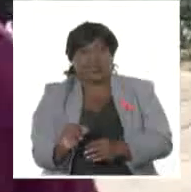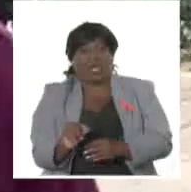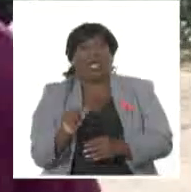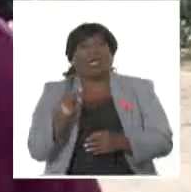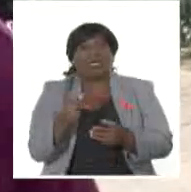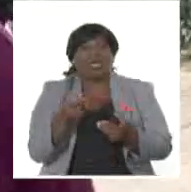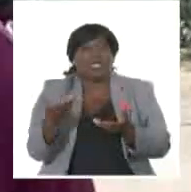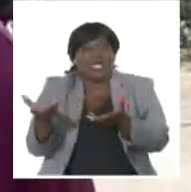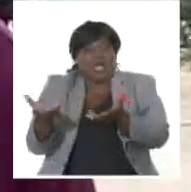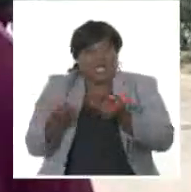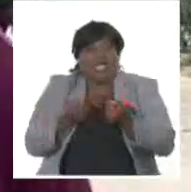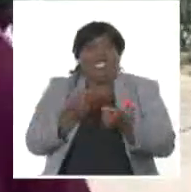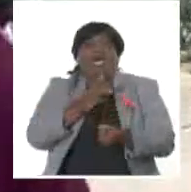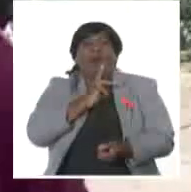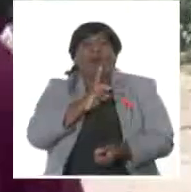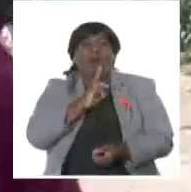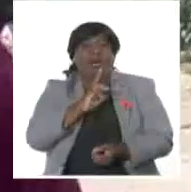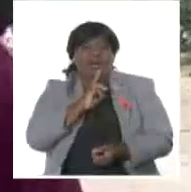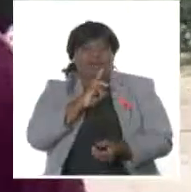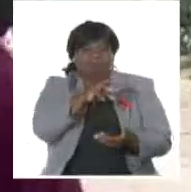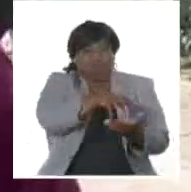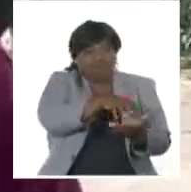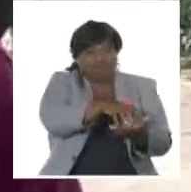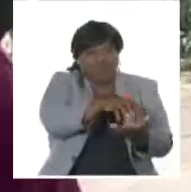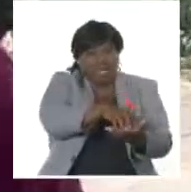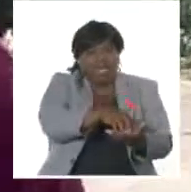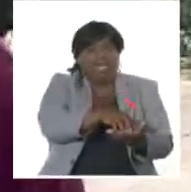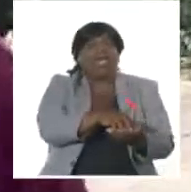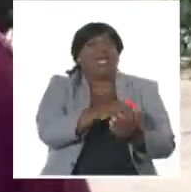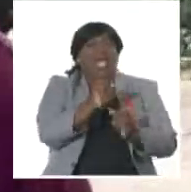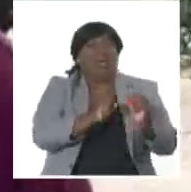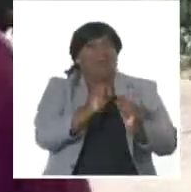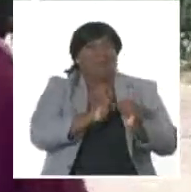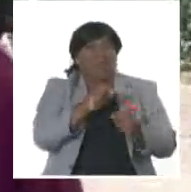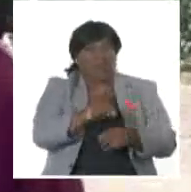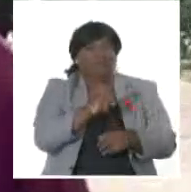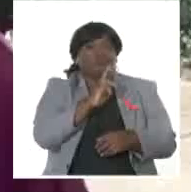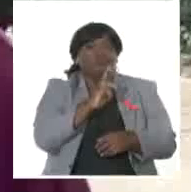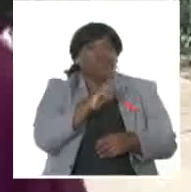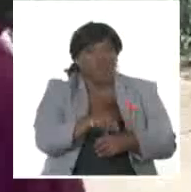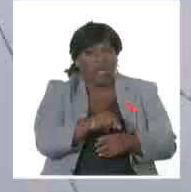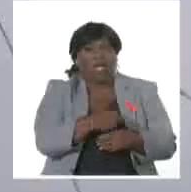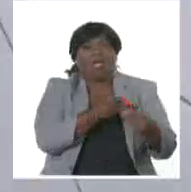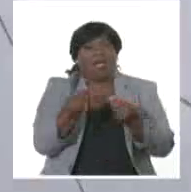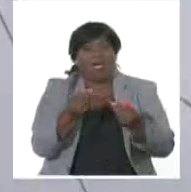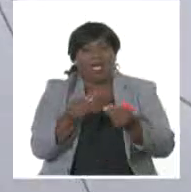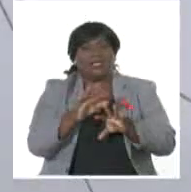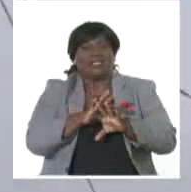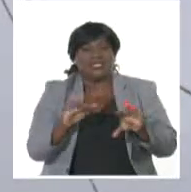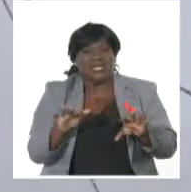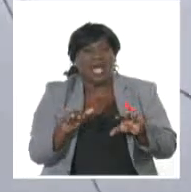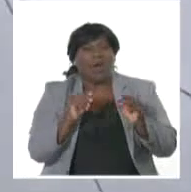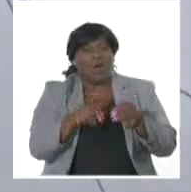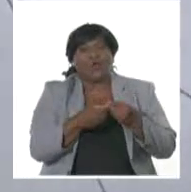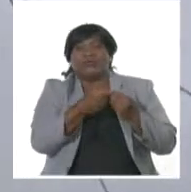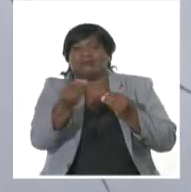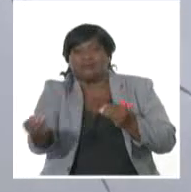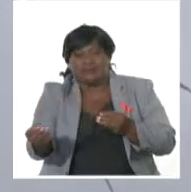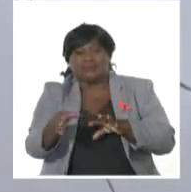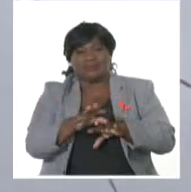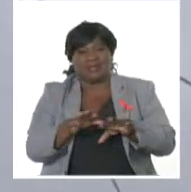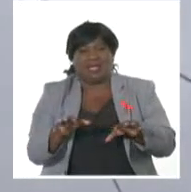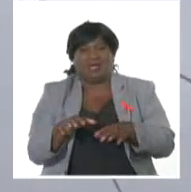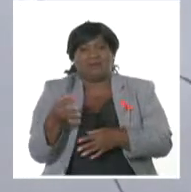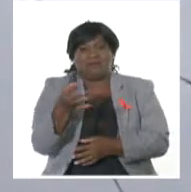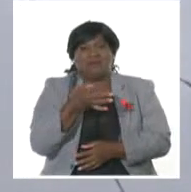importante acueducto. Ya hoy se recuperó, está recuperado totalmente, ya hoy está dando agua a la población. En el